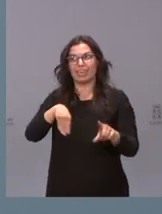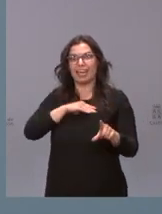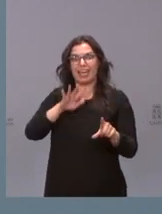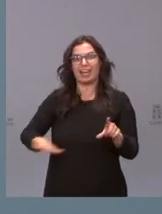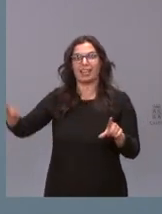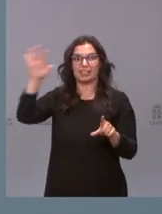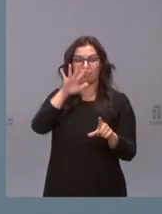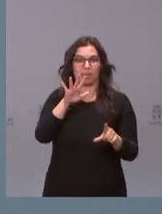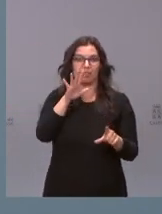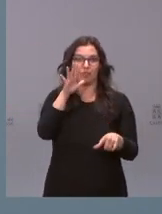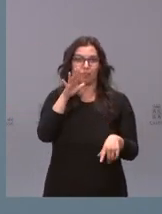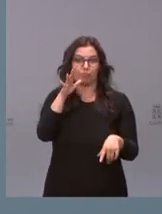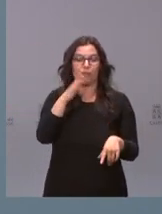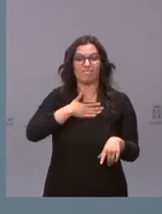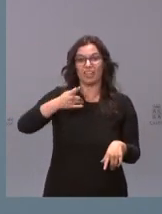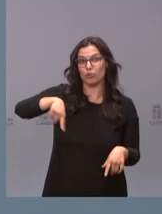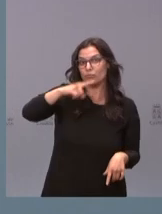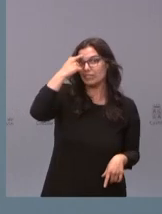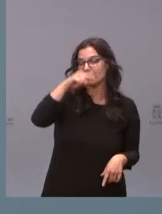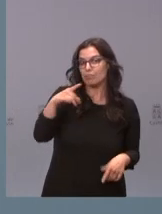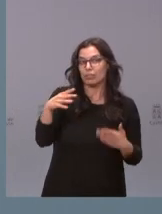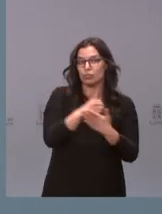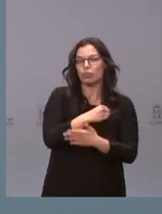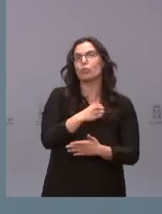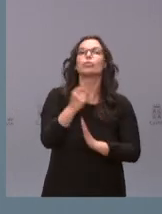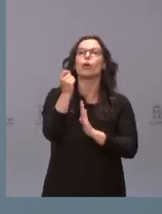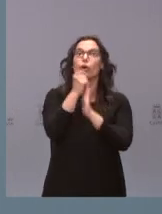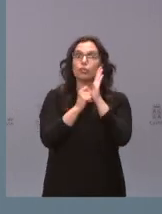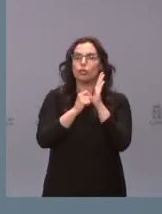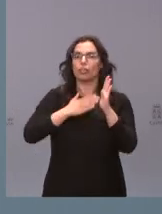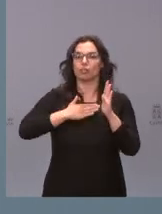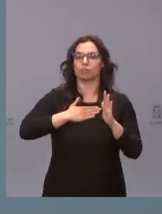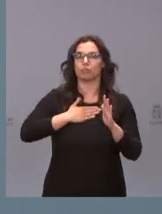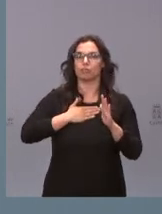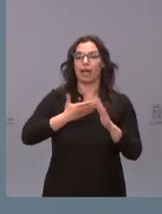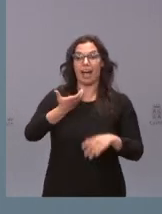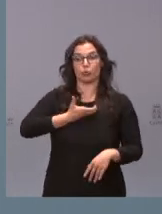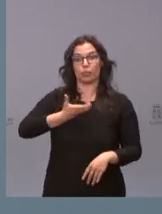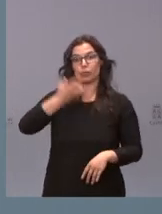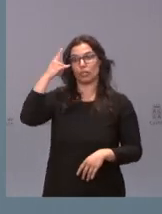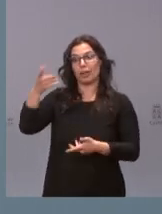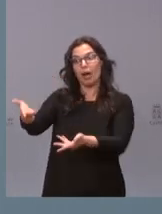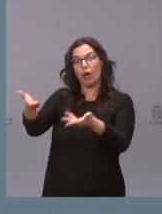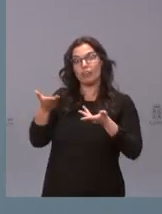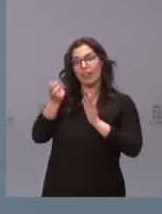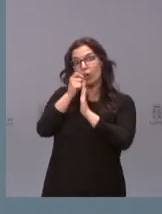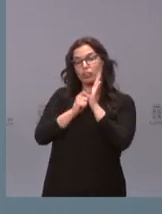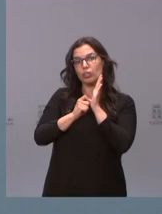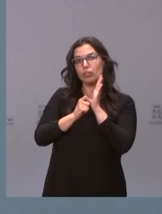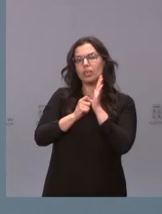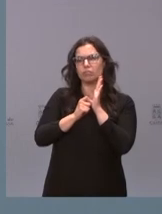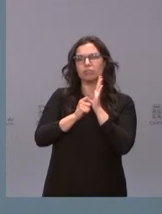espero, sepan todos ustedes, las condiciones ofrecidas por el Ayuntamiento de Salamanca son